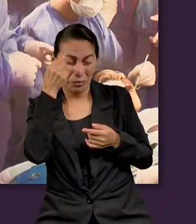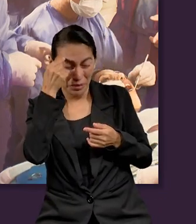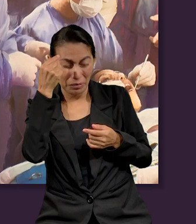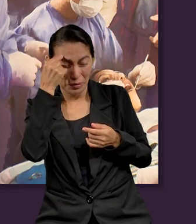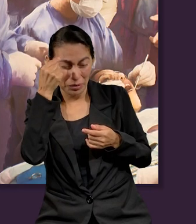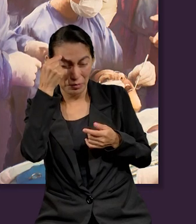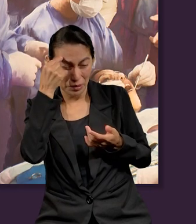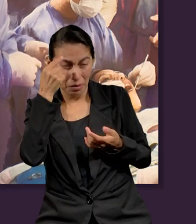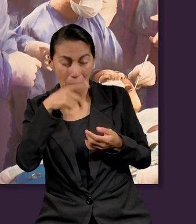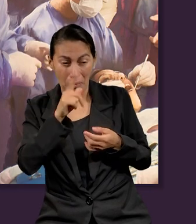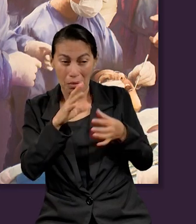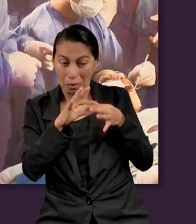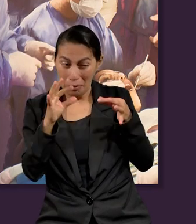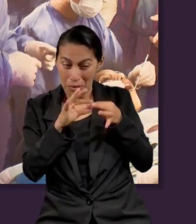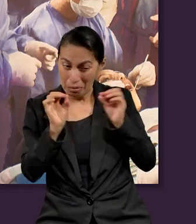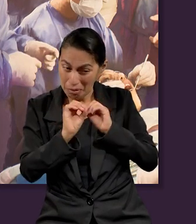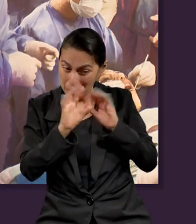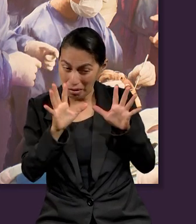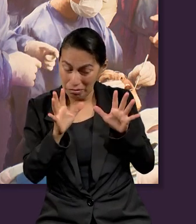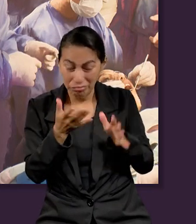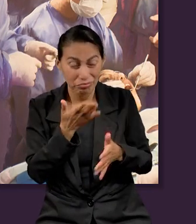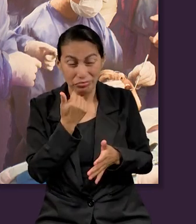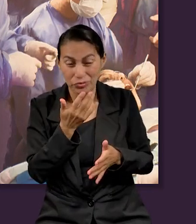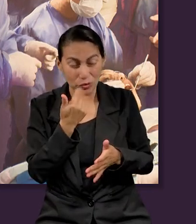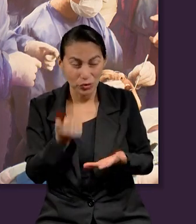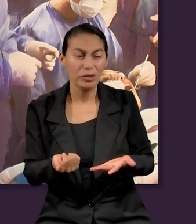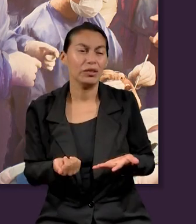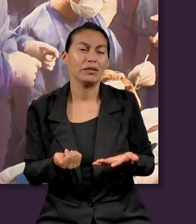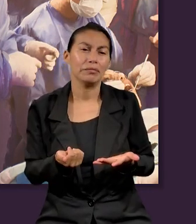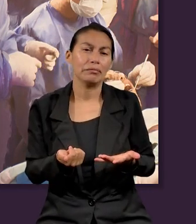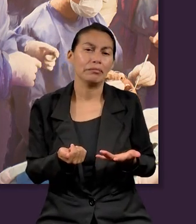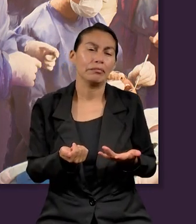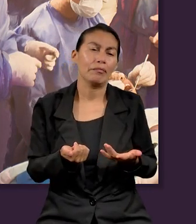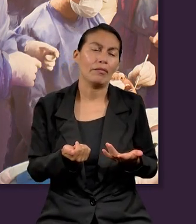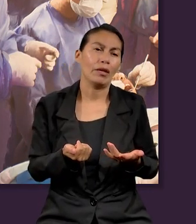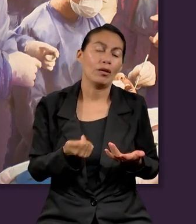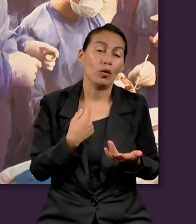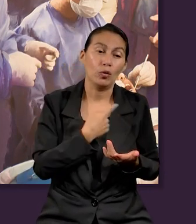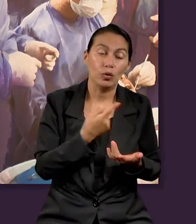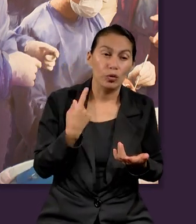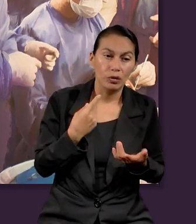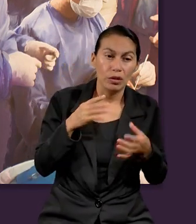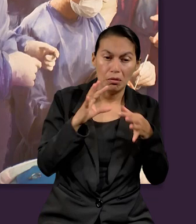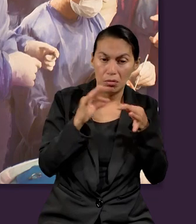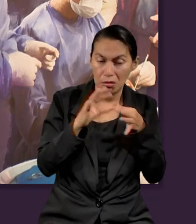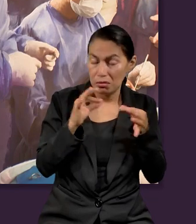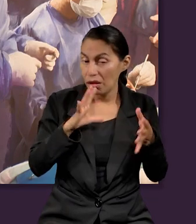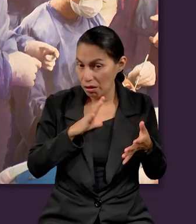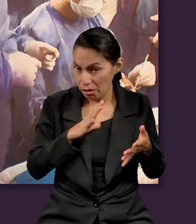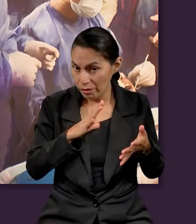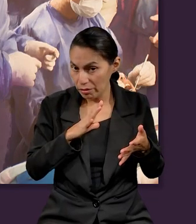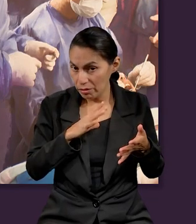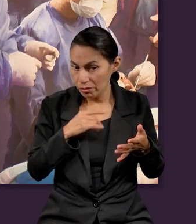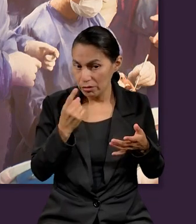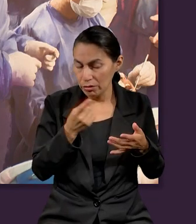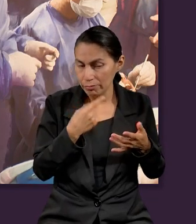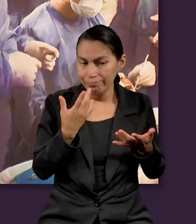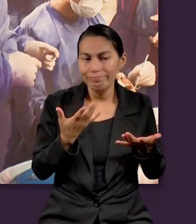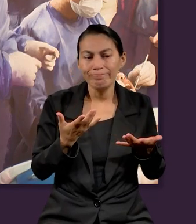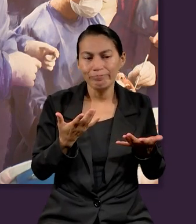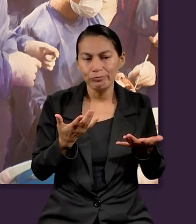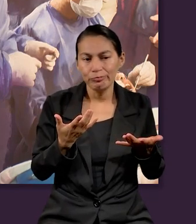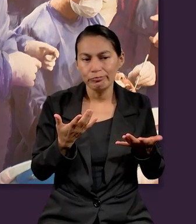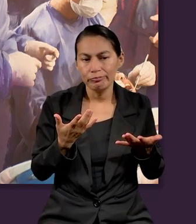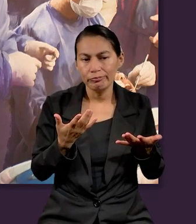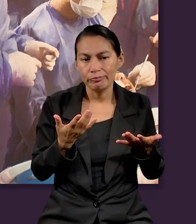yo considero que no hay una explicación que podamos dar al inicio del pecado. Porque incluso si la estuviéramos dando,